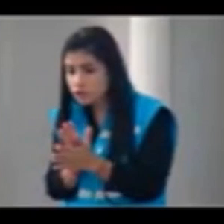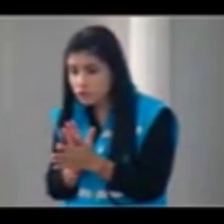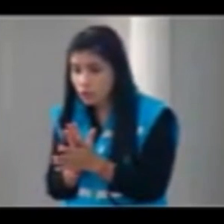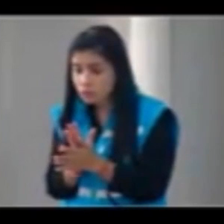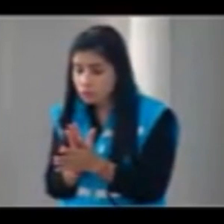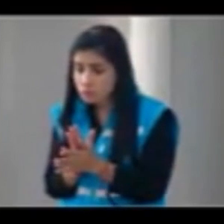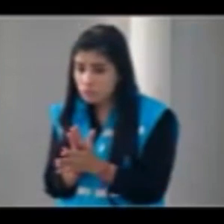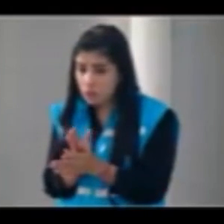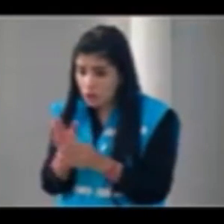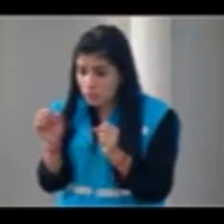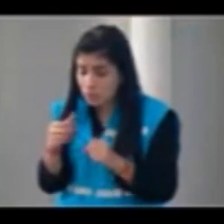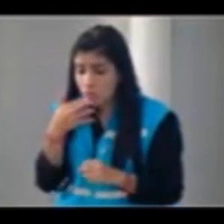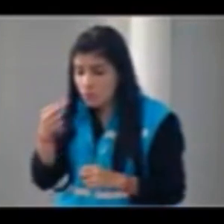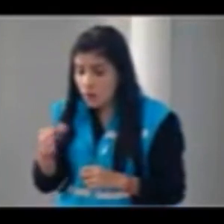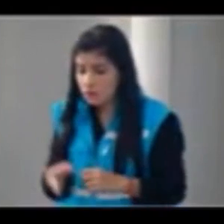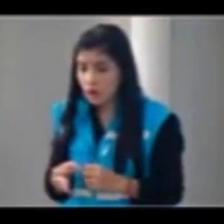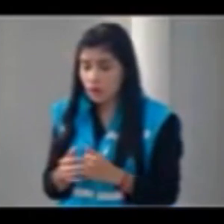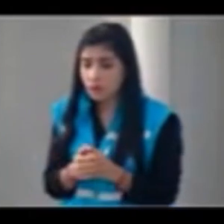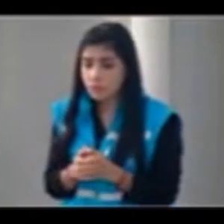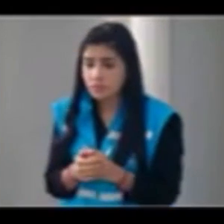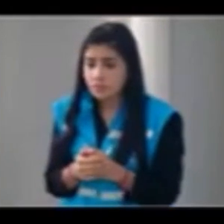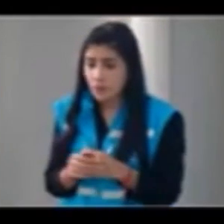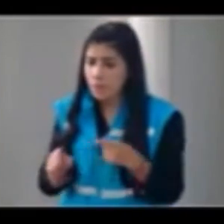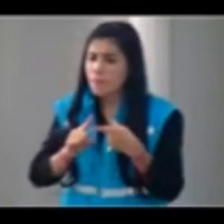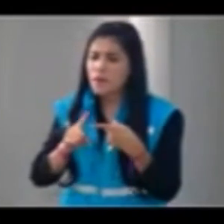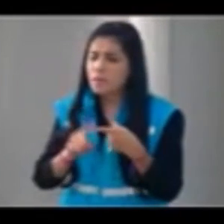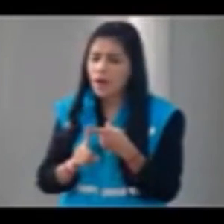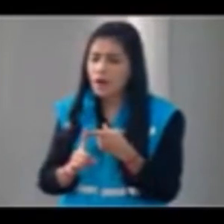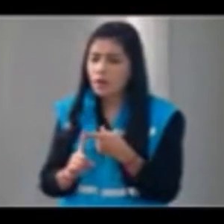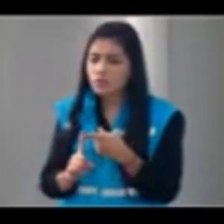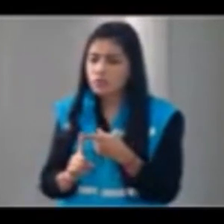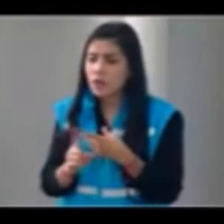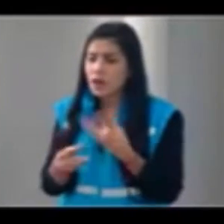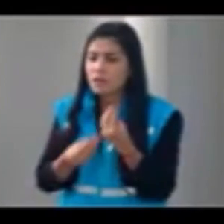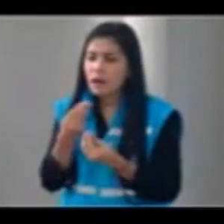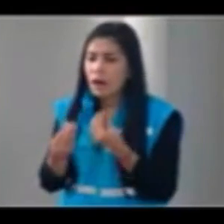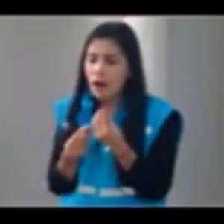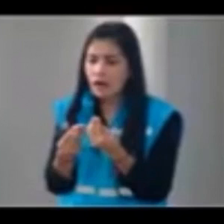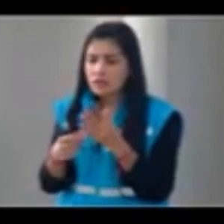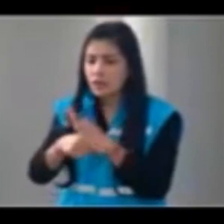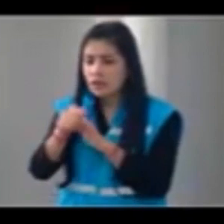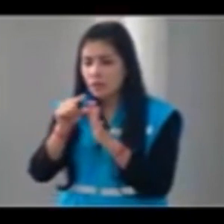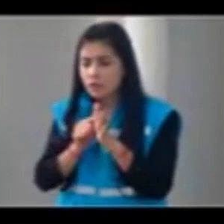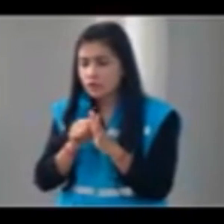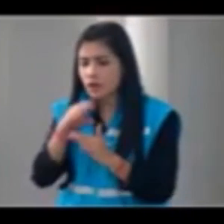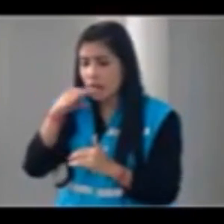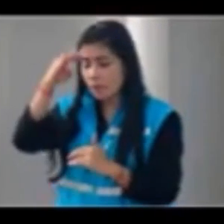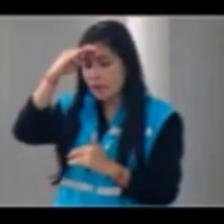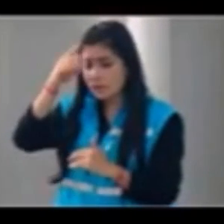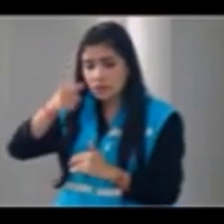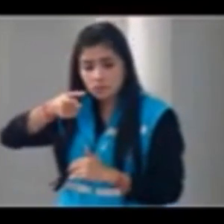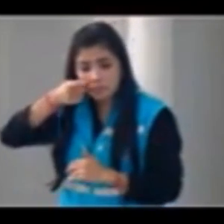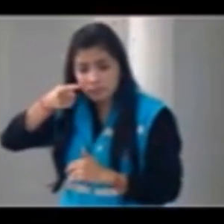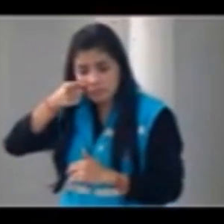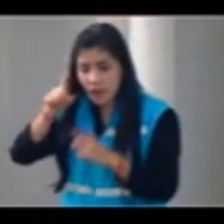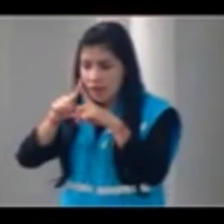Belfort-Dan Carco. Entonces, ahí varias de las preguntas son, primero, ¿qué halló la personería delegada para la vigilancia administrativa frente a todo este